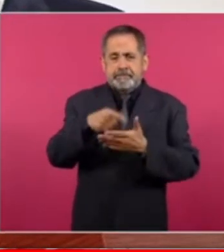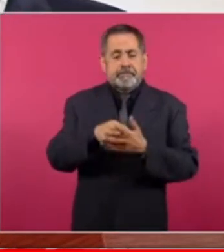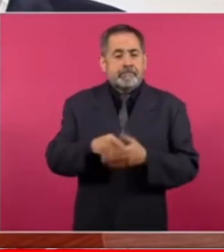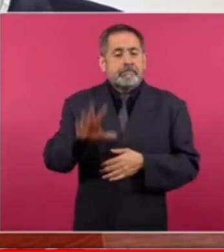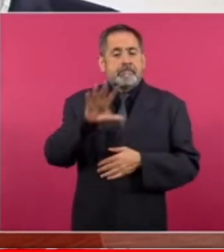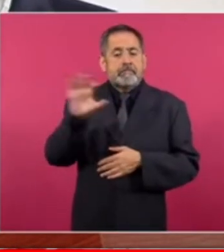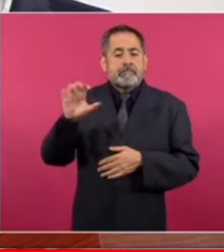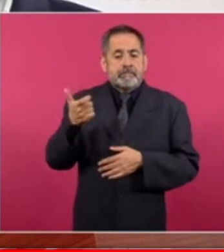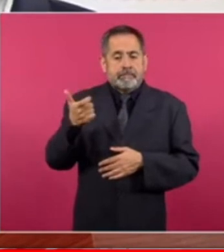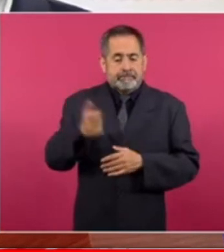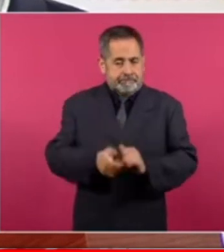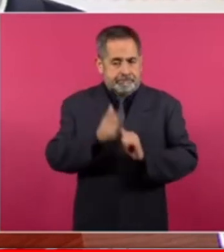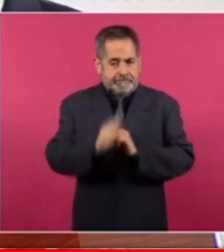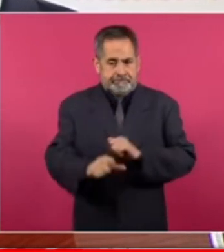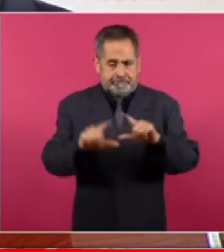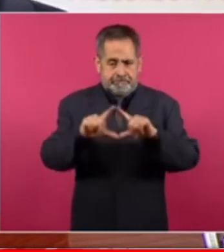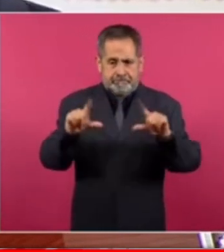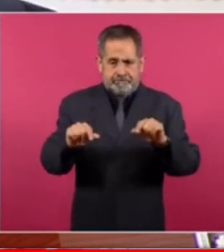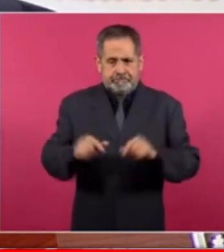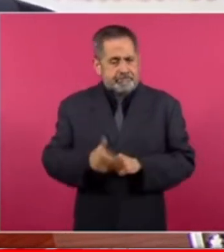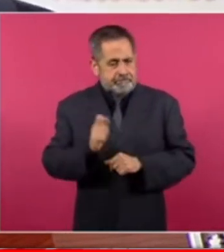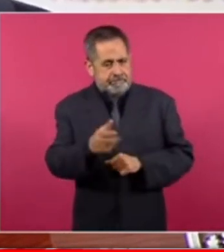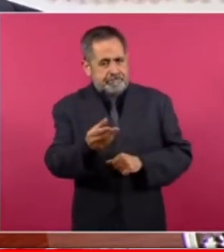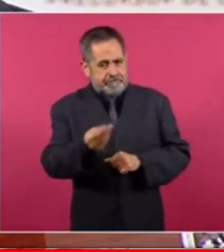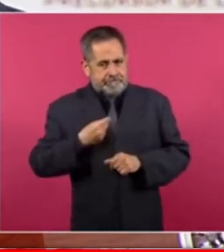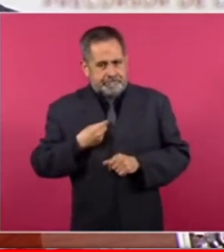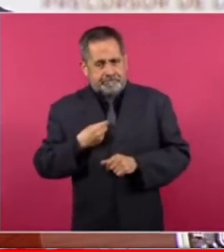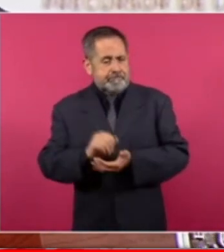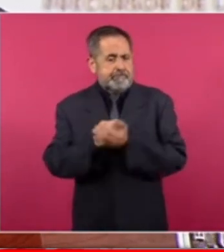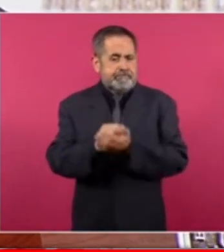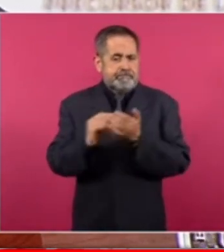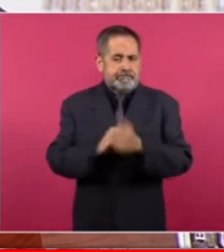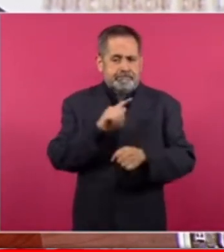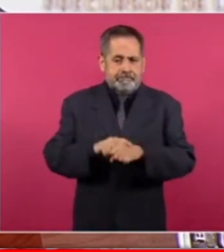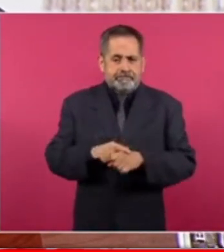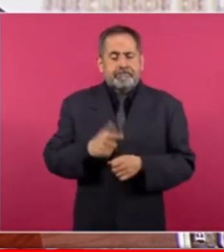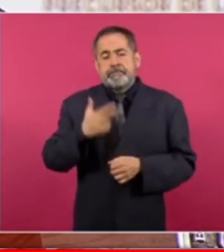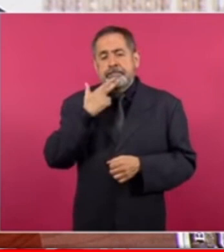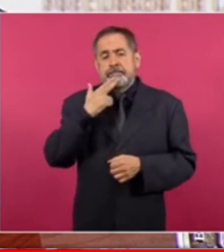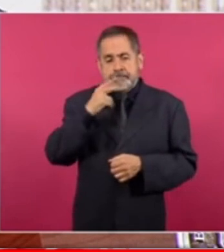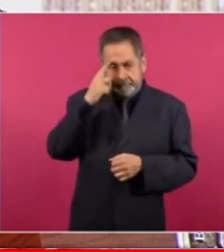500 pesos y es una obra